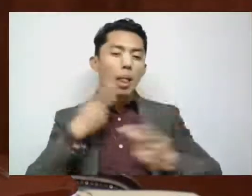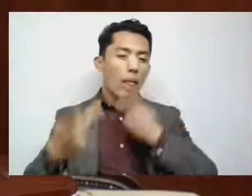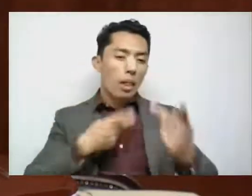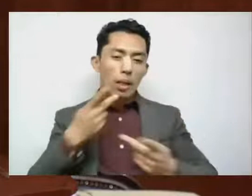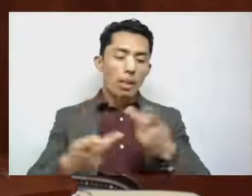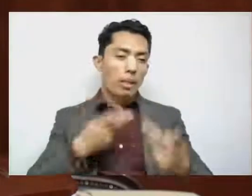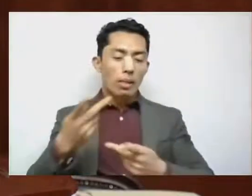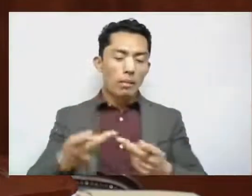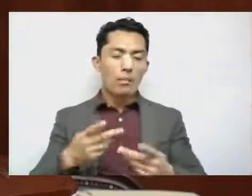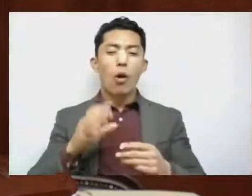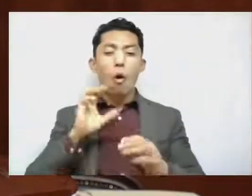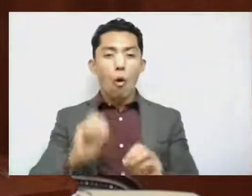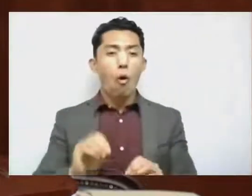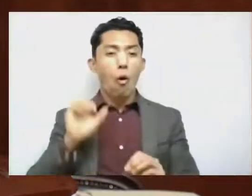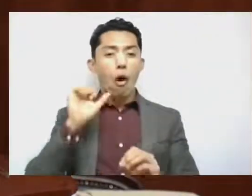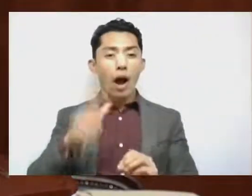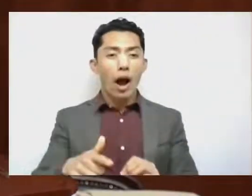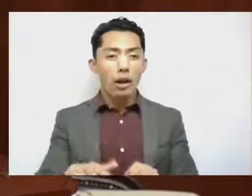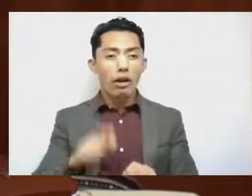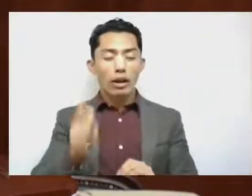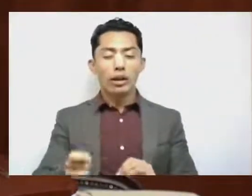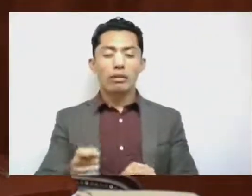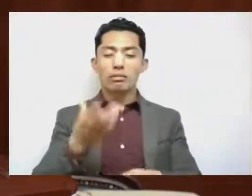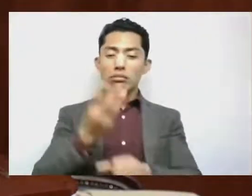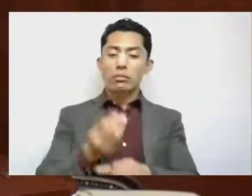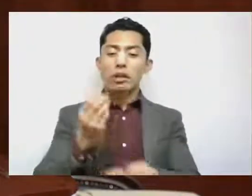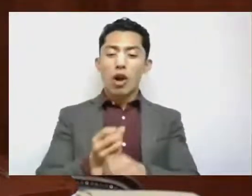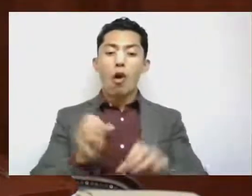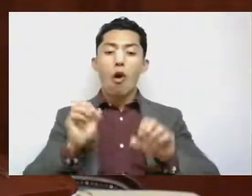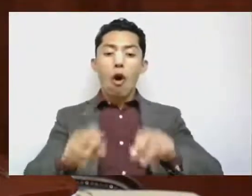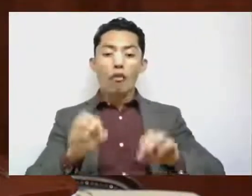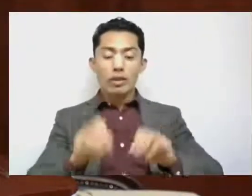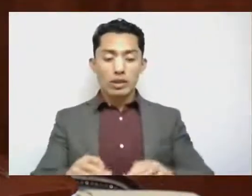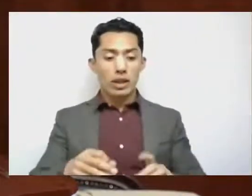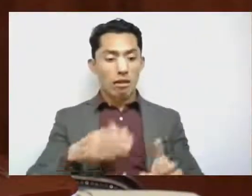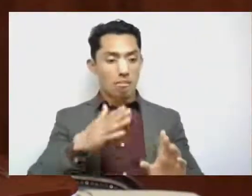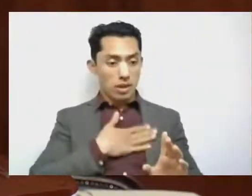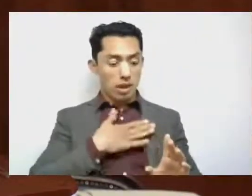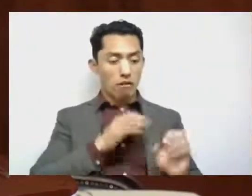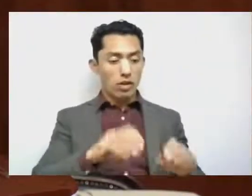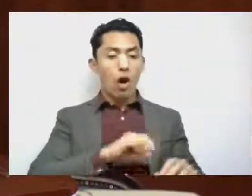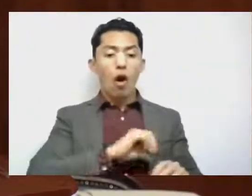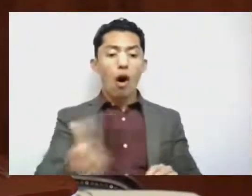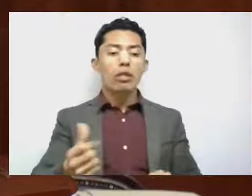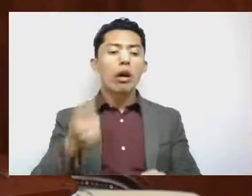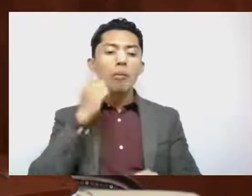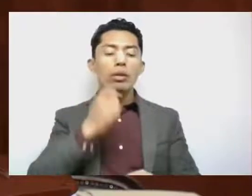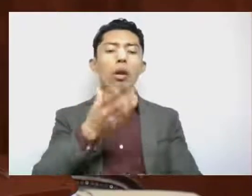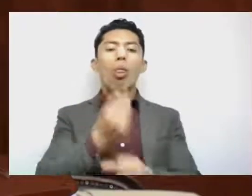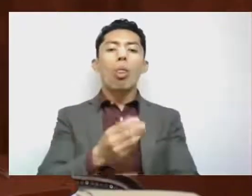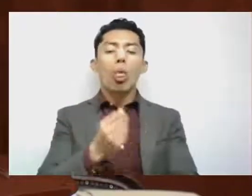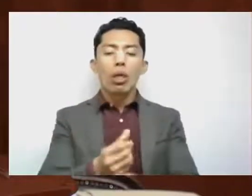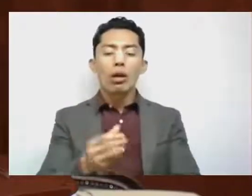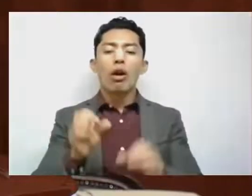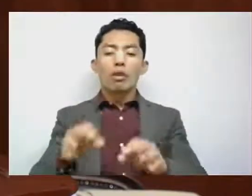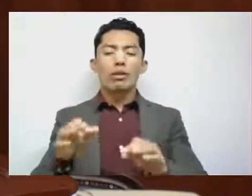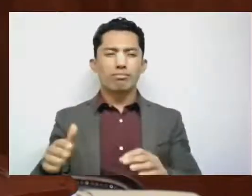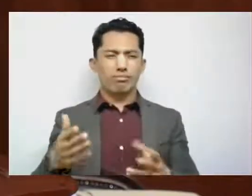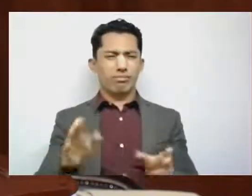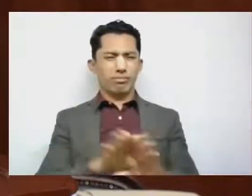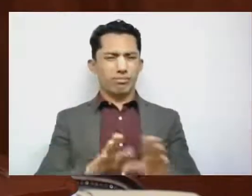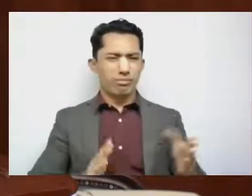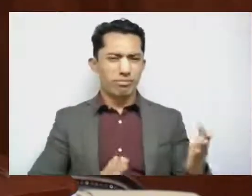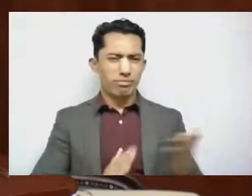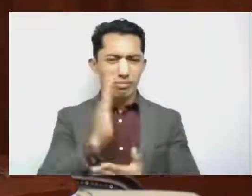ni estar montando oficinas en frente de la tuya como un asunto de intimidación